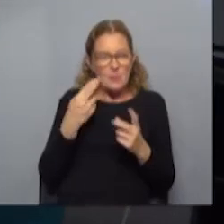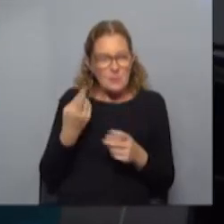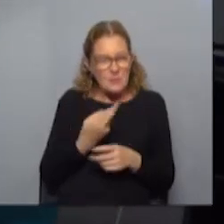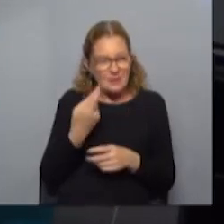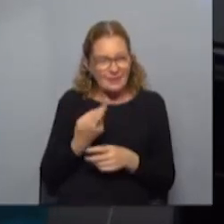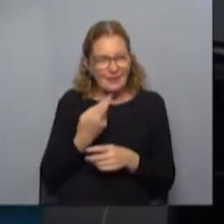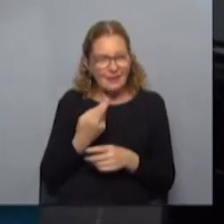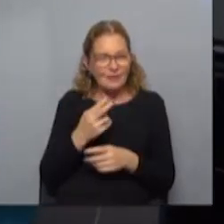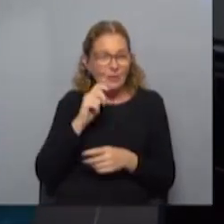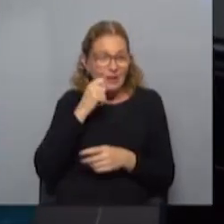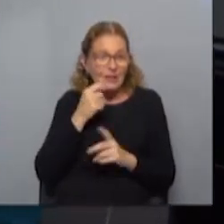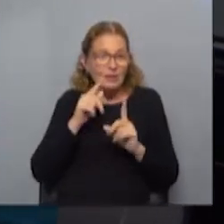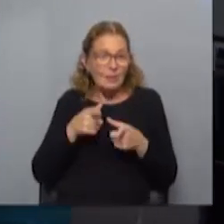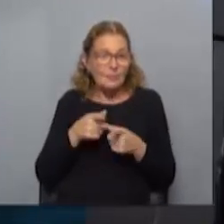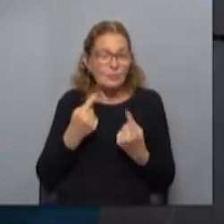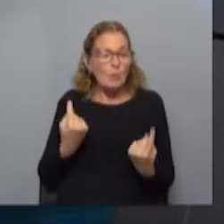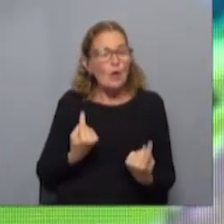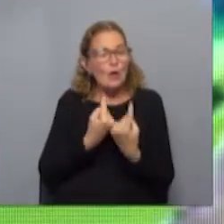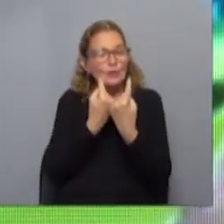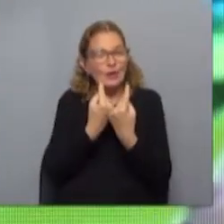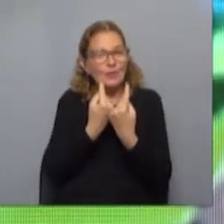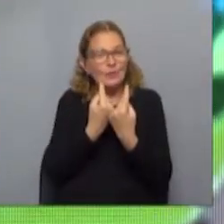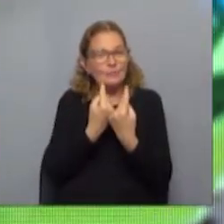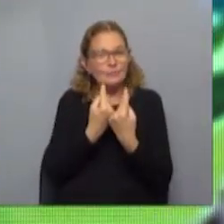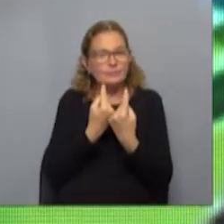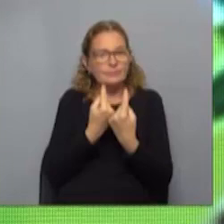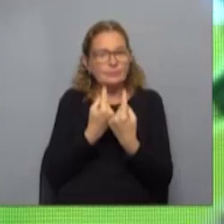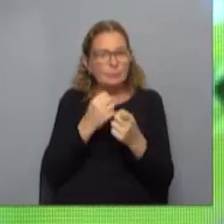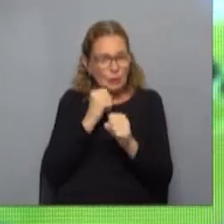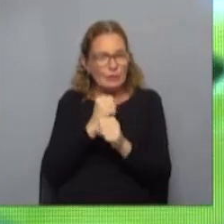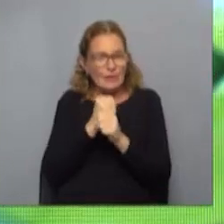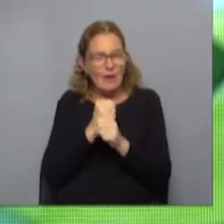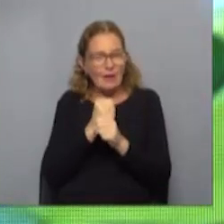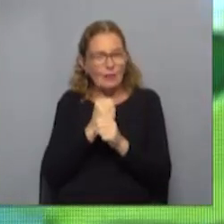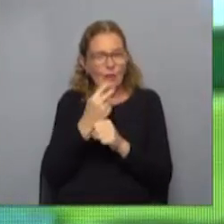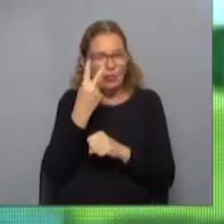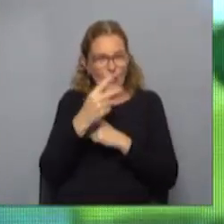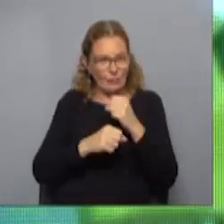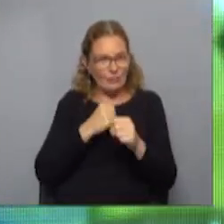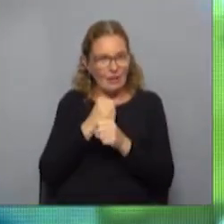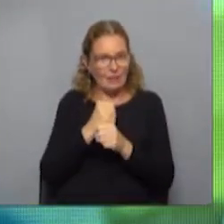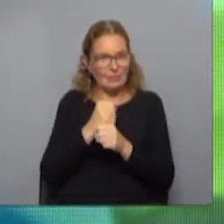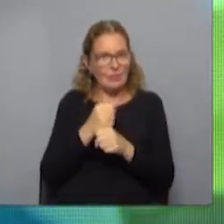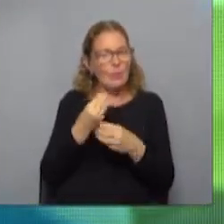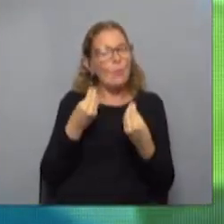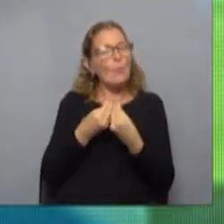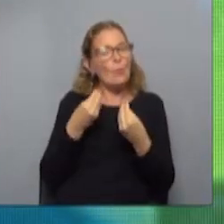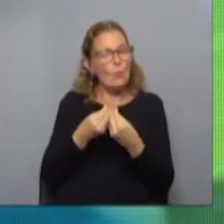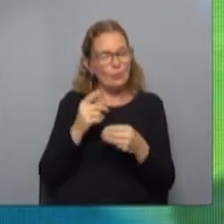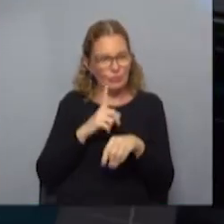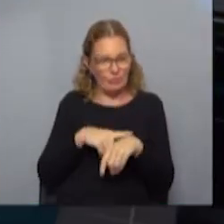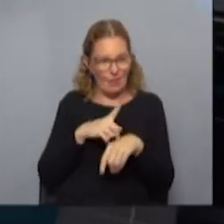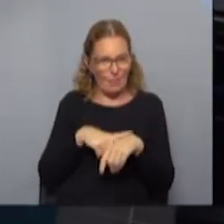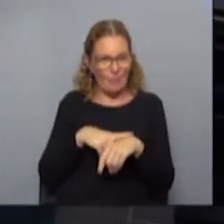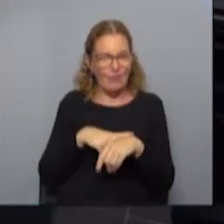y linda, ¿no? Porque nos estamos reencontrando con nuestra actividad. sea, que dos años fue mucho tiempo. Mucho tiempo.